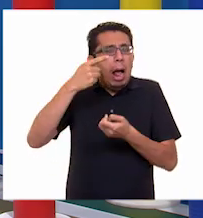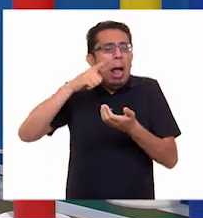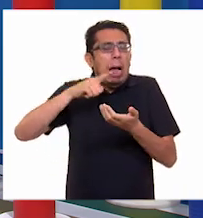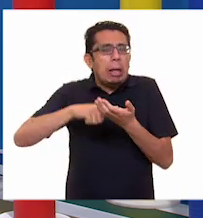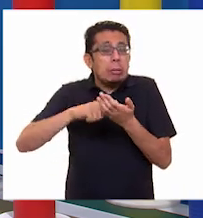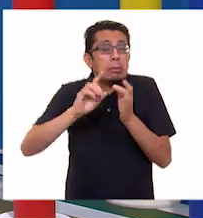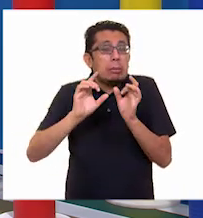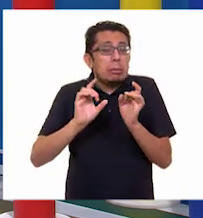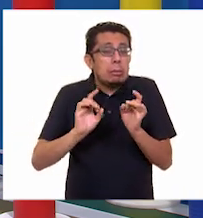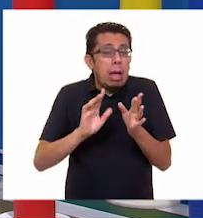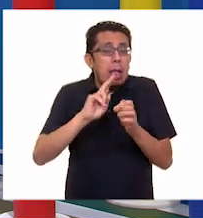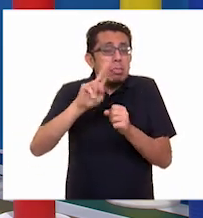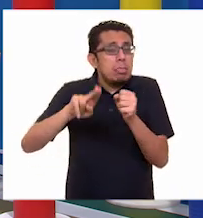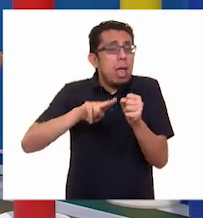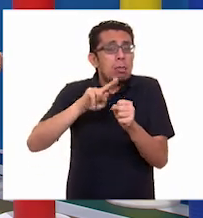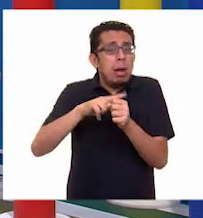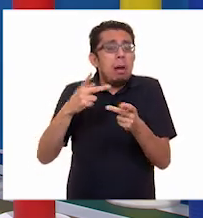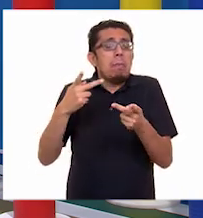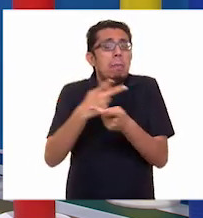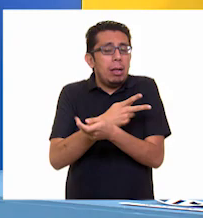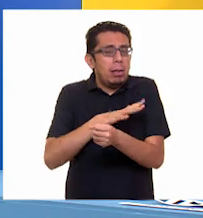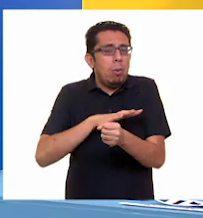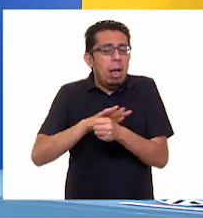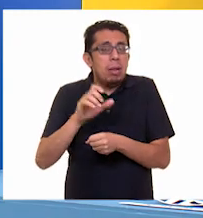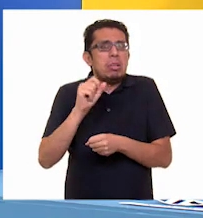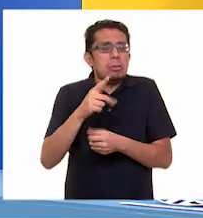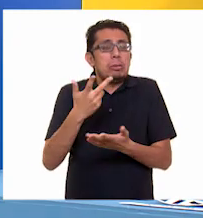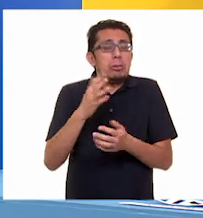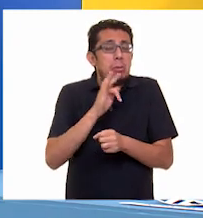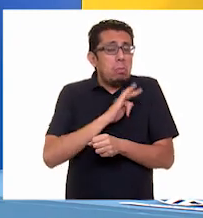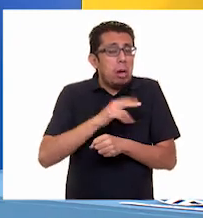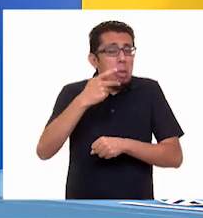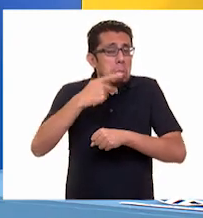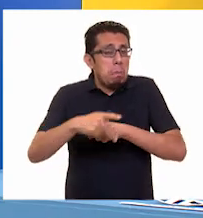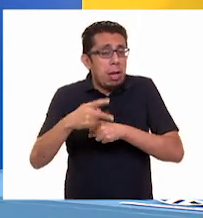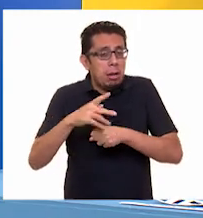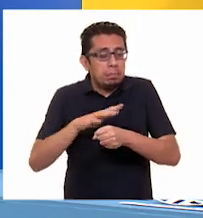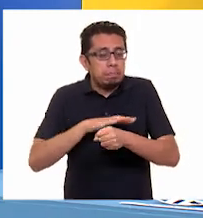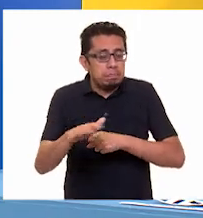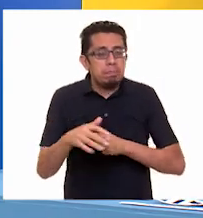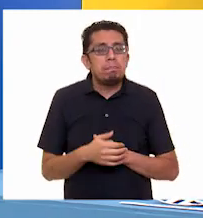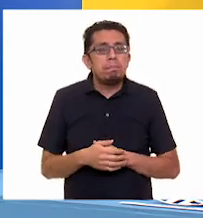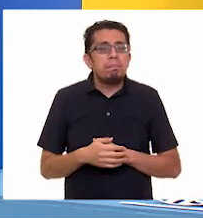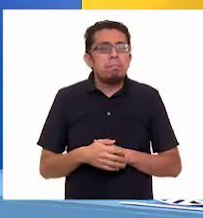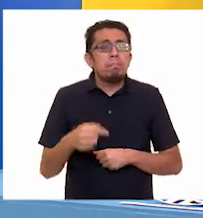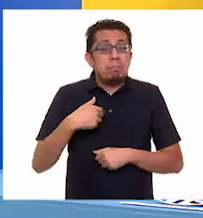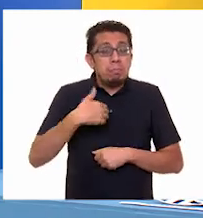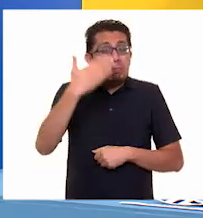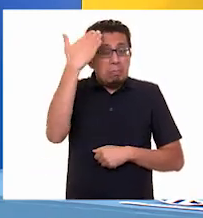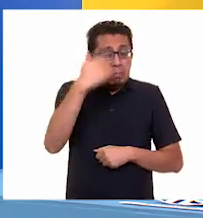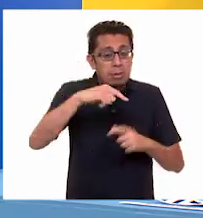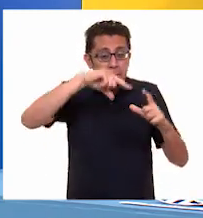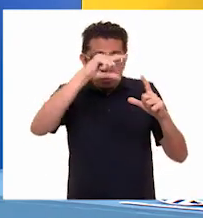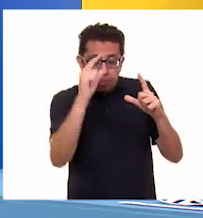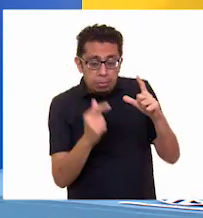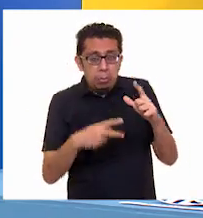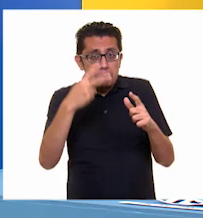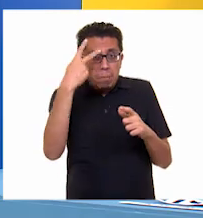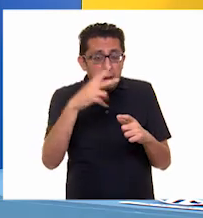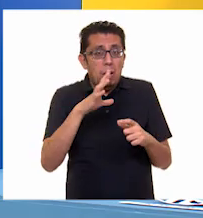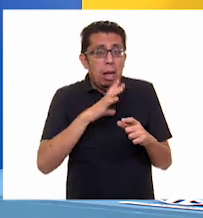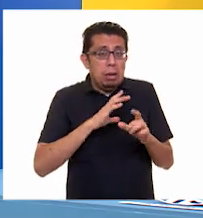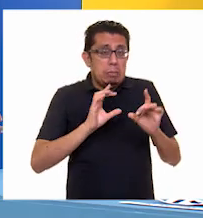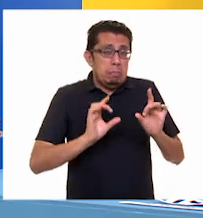qué tan vulnerables somos ante ellos. Por lo que sé, en nuestro país ocurre una diversidad de fenómenos naturales, pero